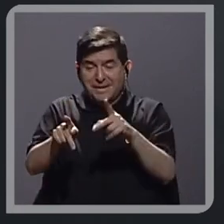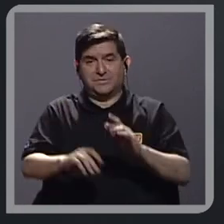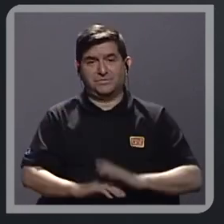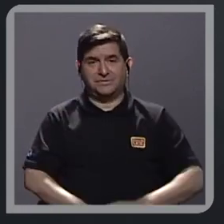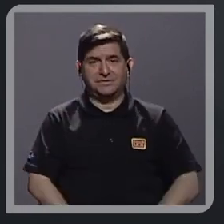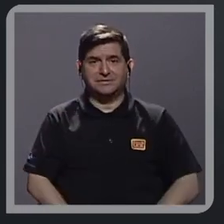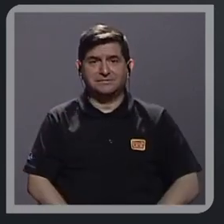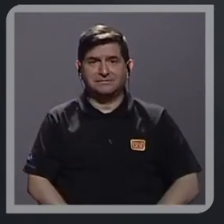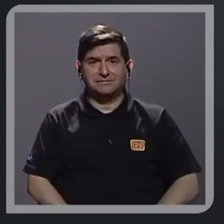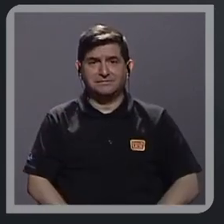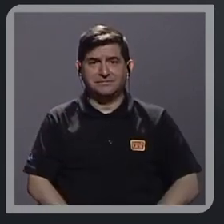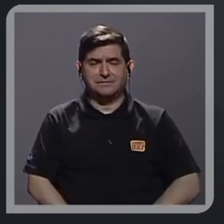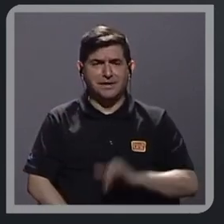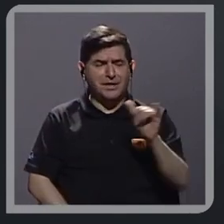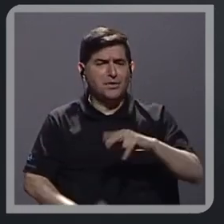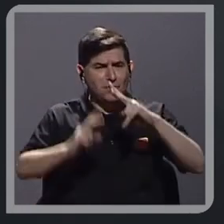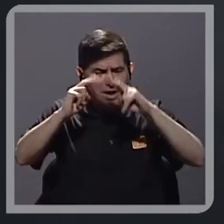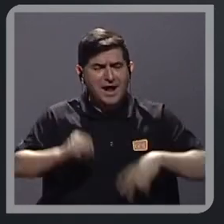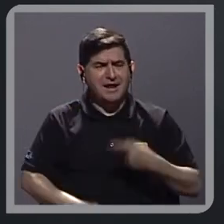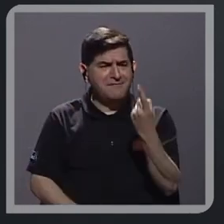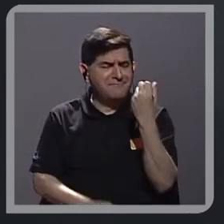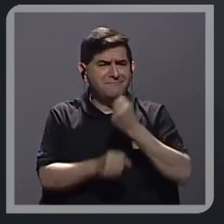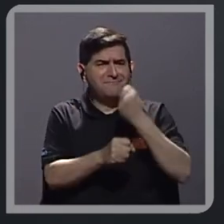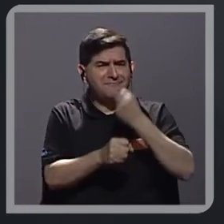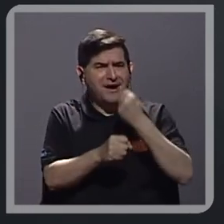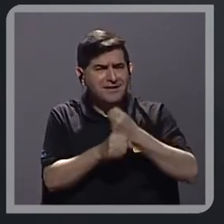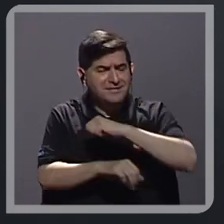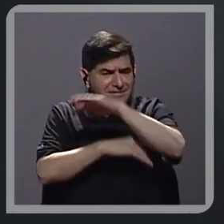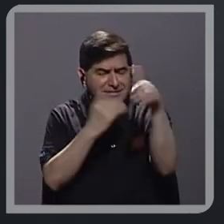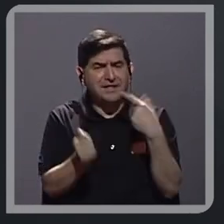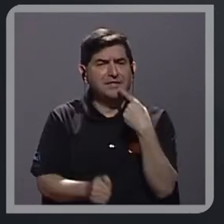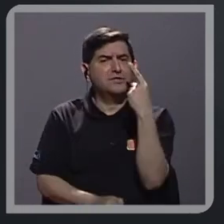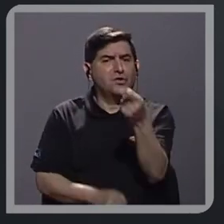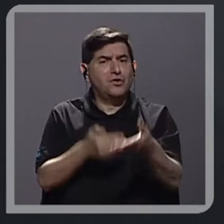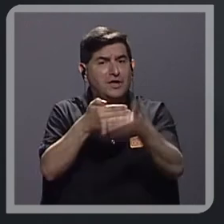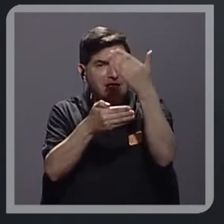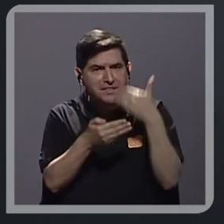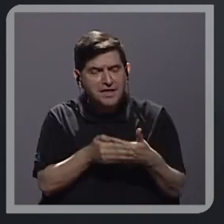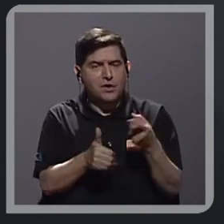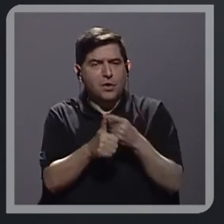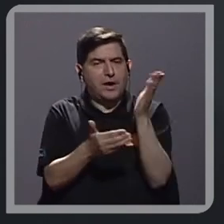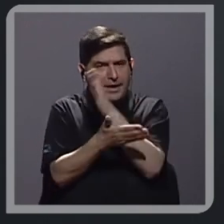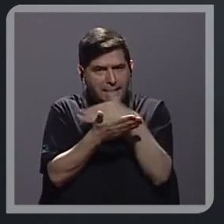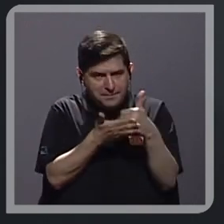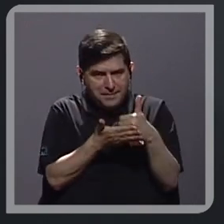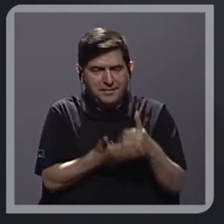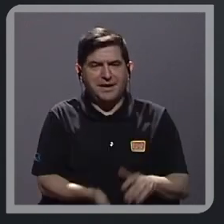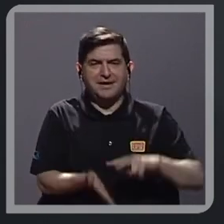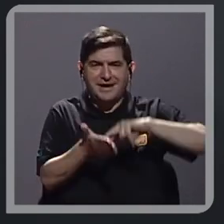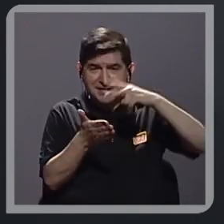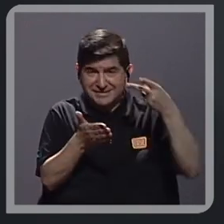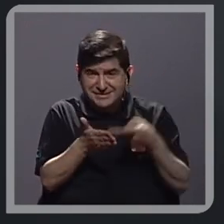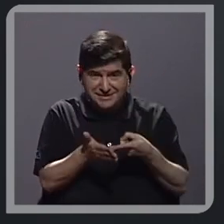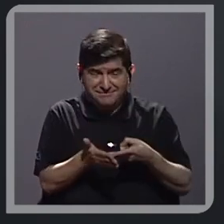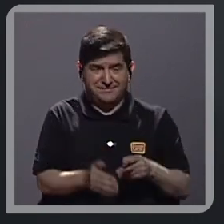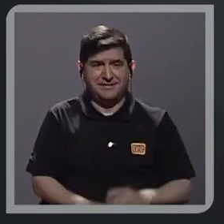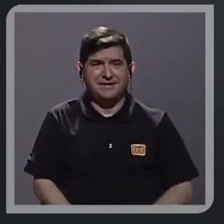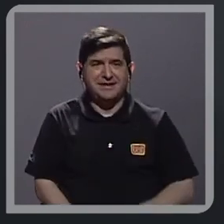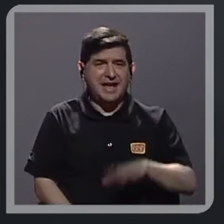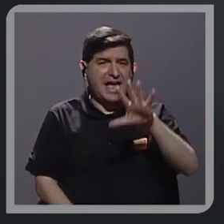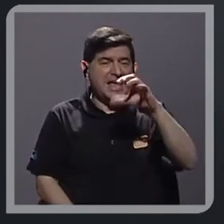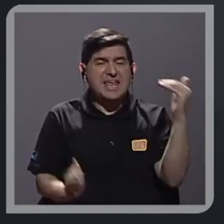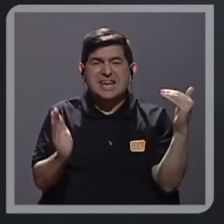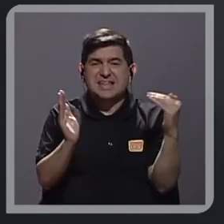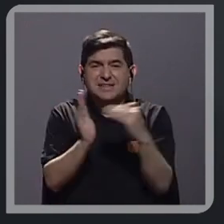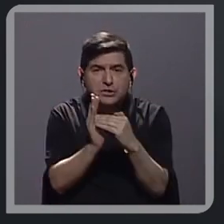entonces tenemos que leer también el desempleo en esa ecuación, de todo lo que usted nos planteaba hace un rato en el primer bloque. Estamos hablando nada más y nada menos de 500